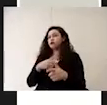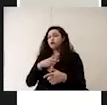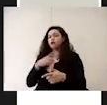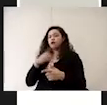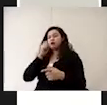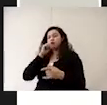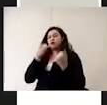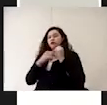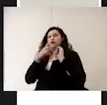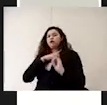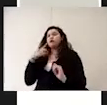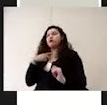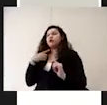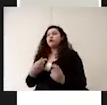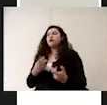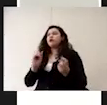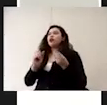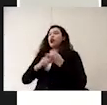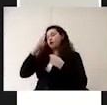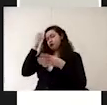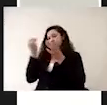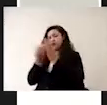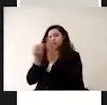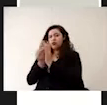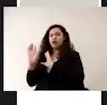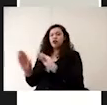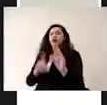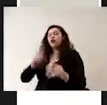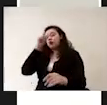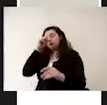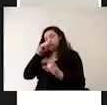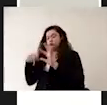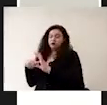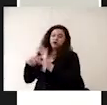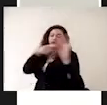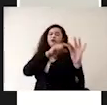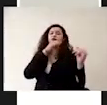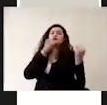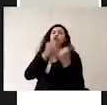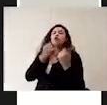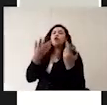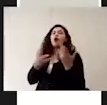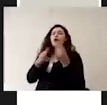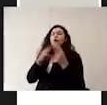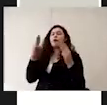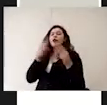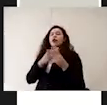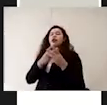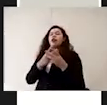haber también una parte de capacitación y orientación así como disponibilidad de materiales